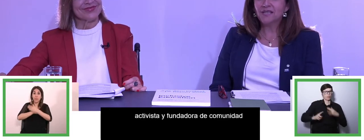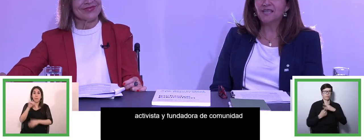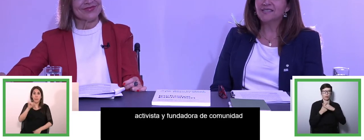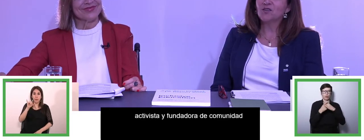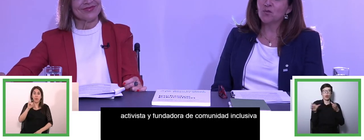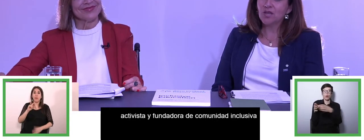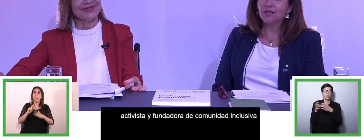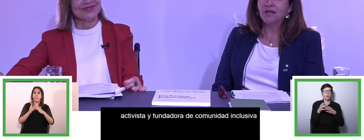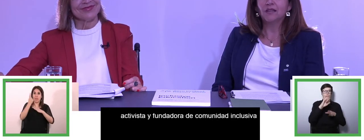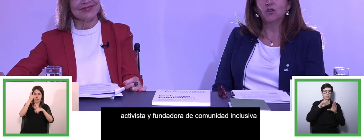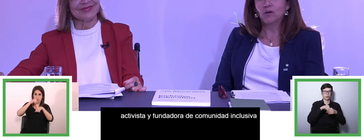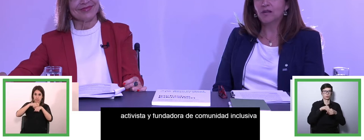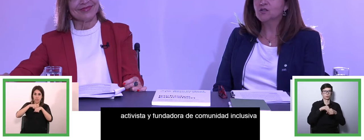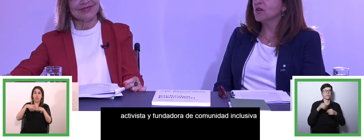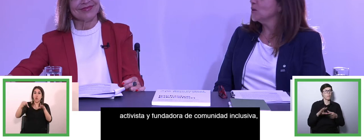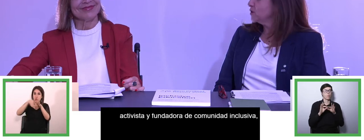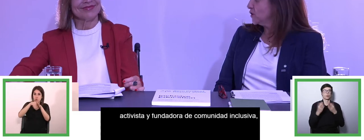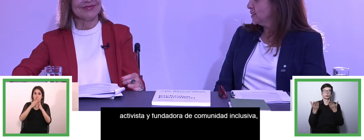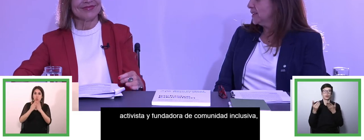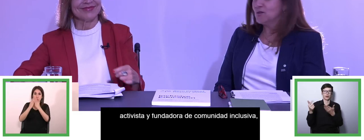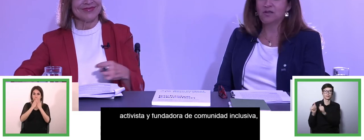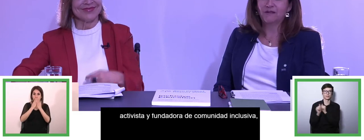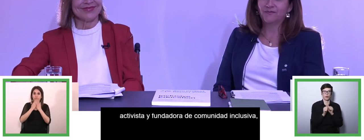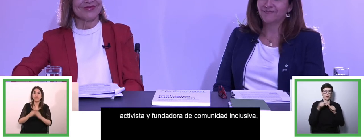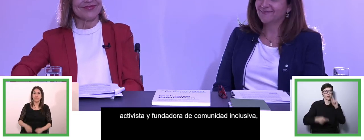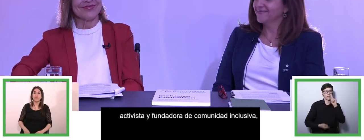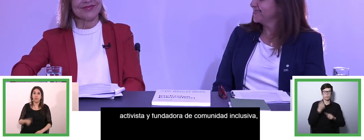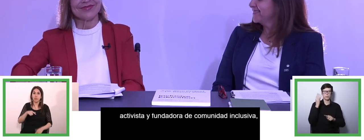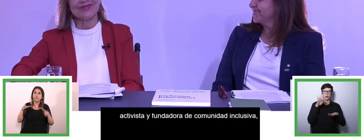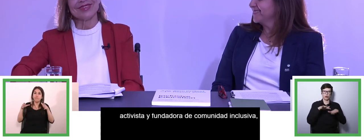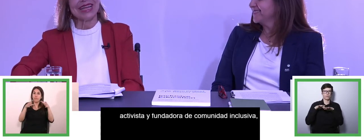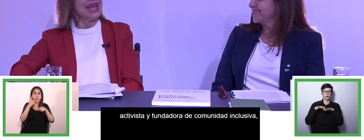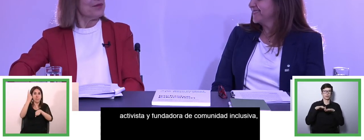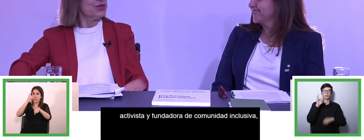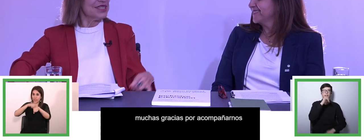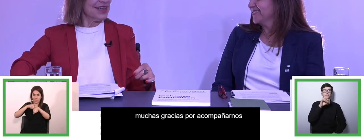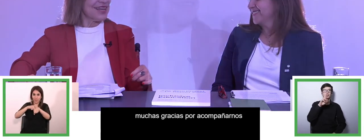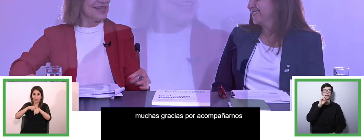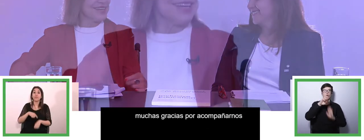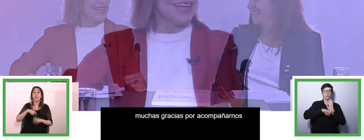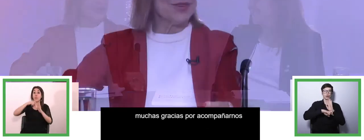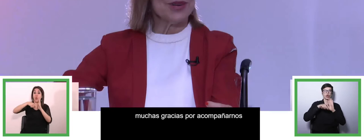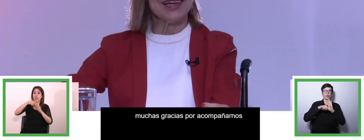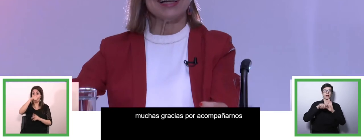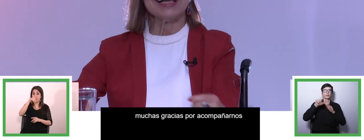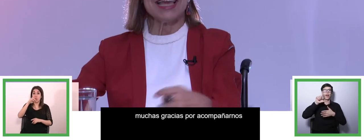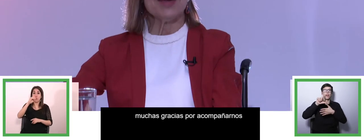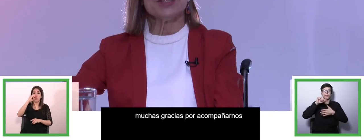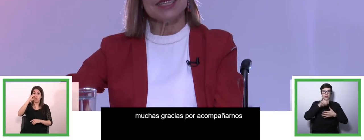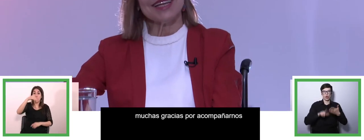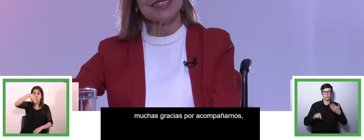conferencia de Ciro Project Latinoamérica sobre Educación Inclusiva. Muchas gracias, Carola.